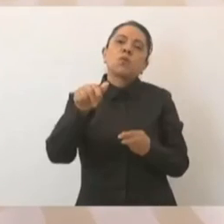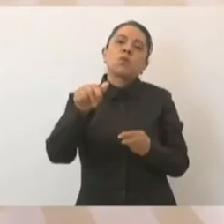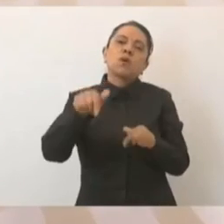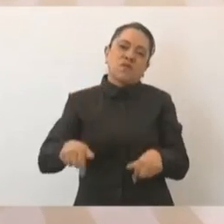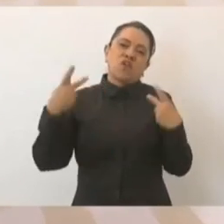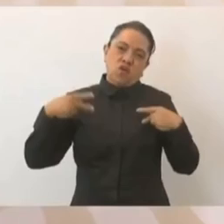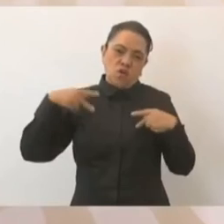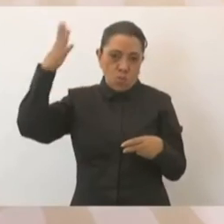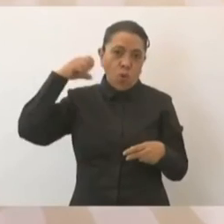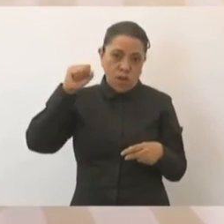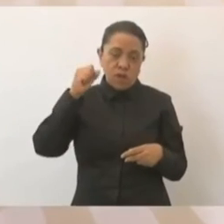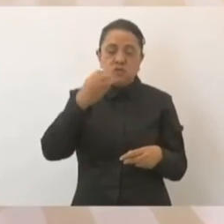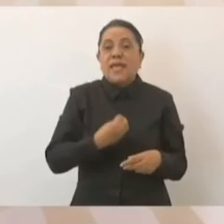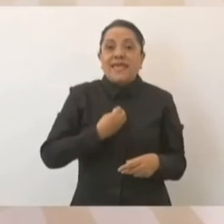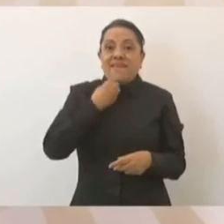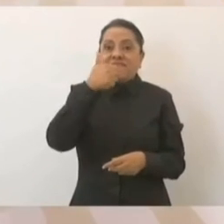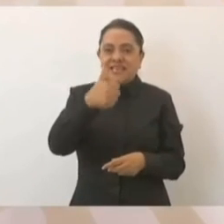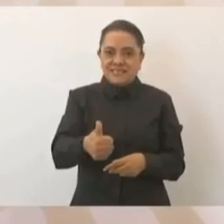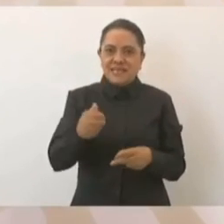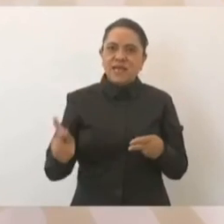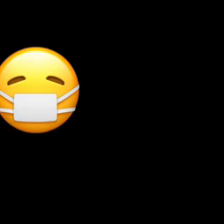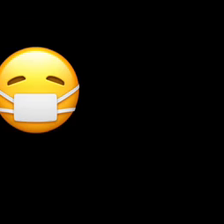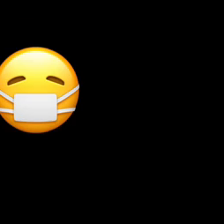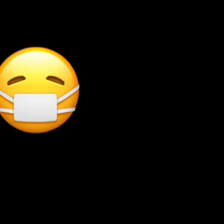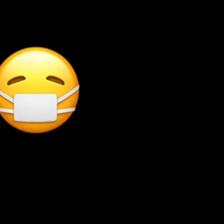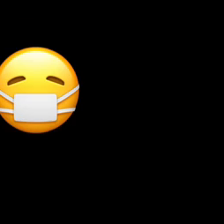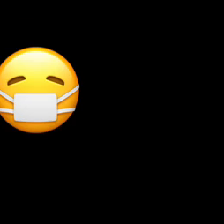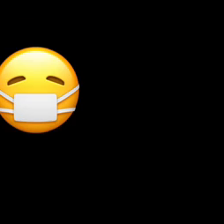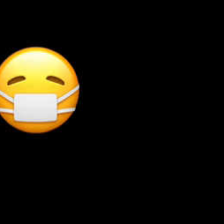al bienestar del pueblo de Morelos.